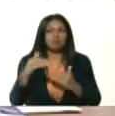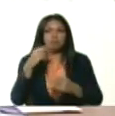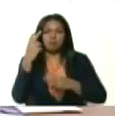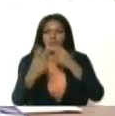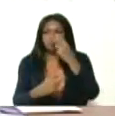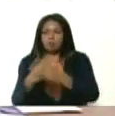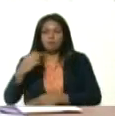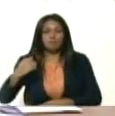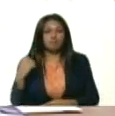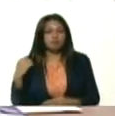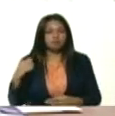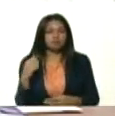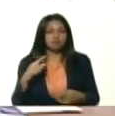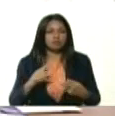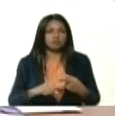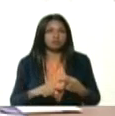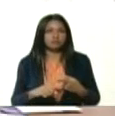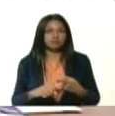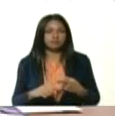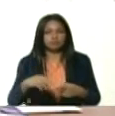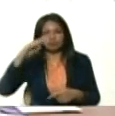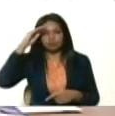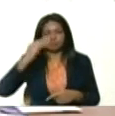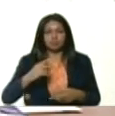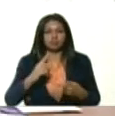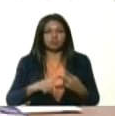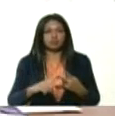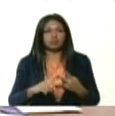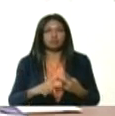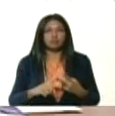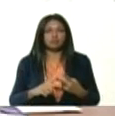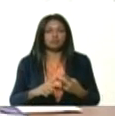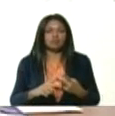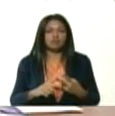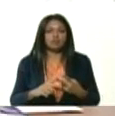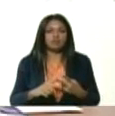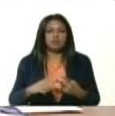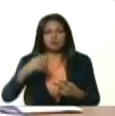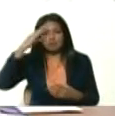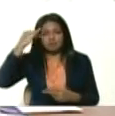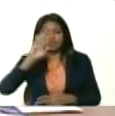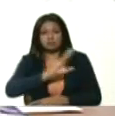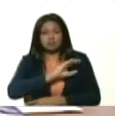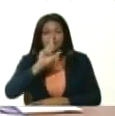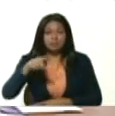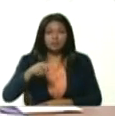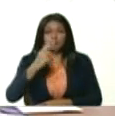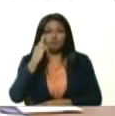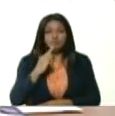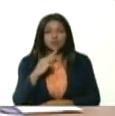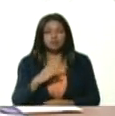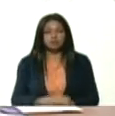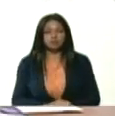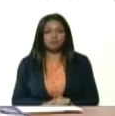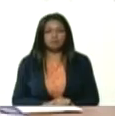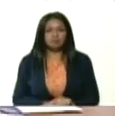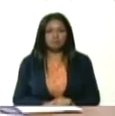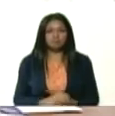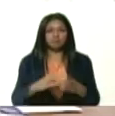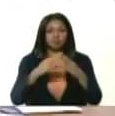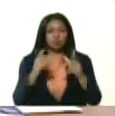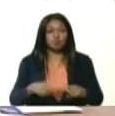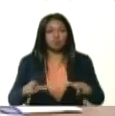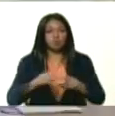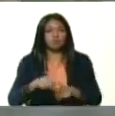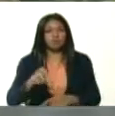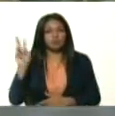policial, militar y de la Milicia Nacional Bolivariana en todos los lugares